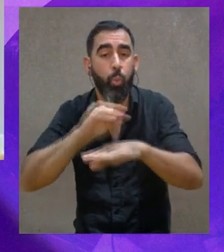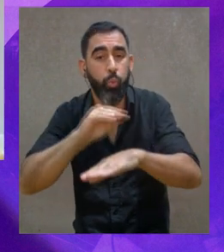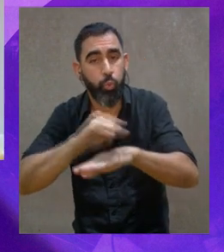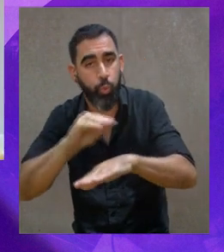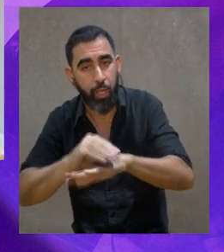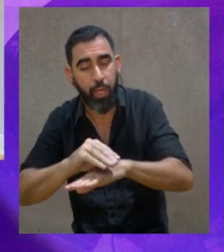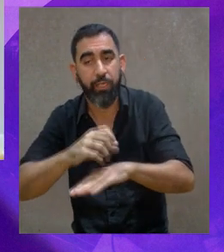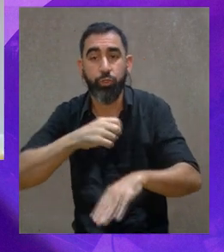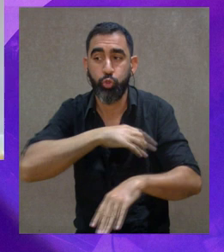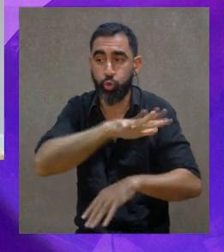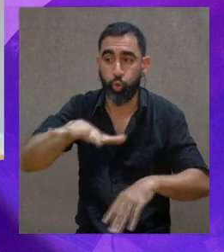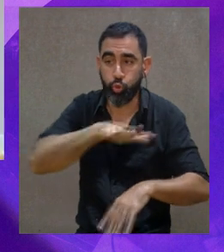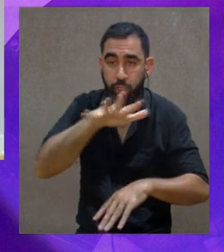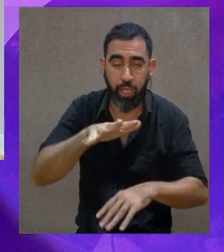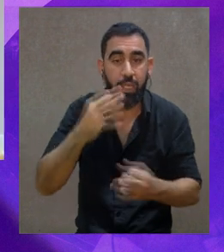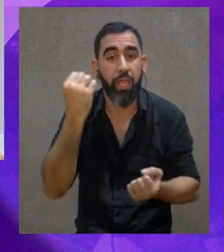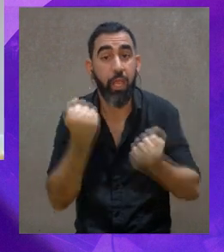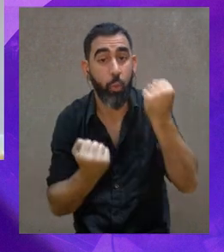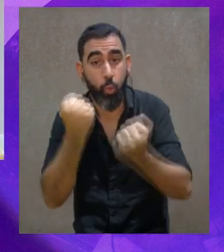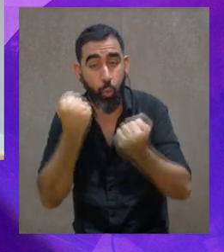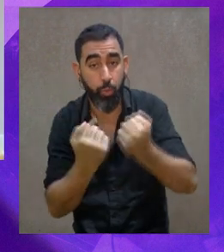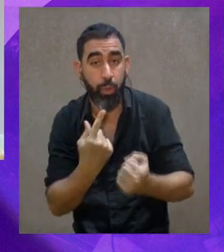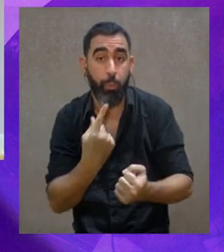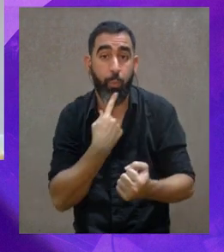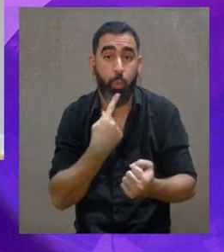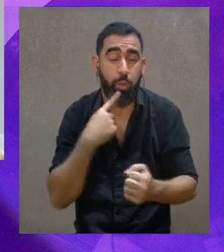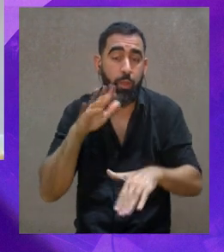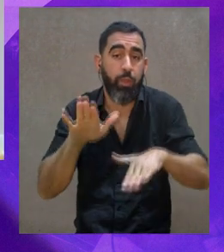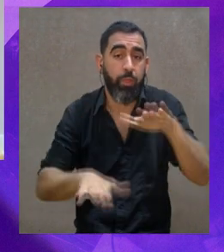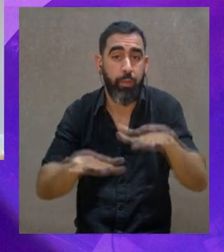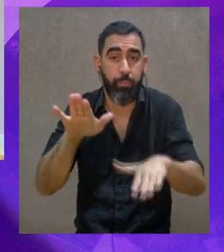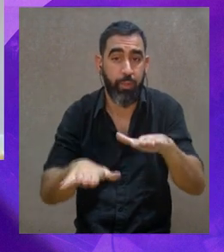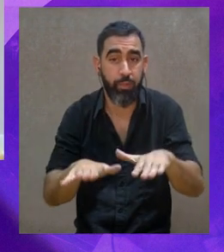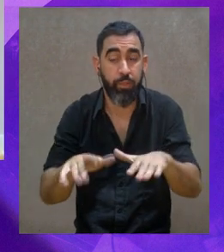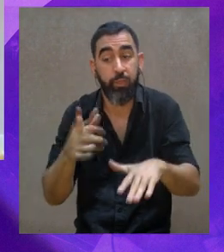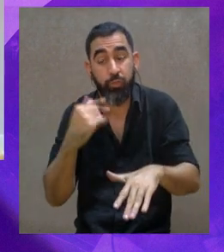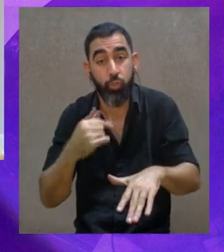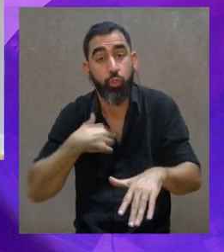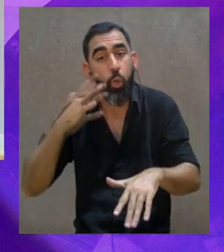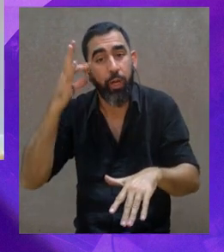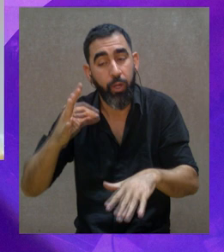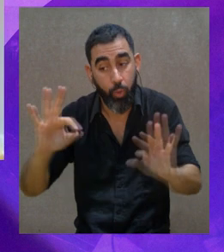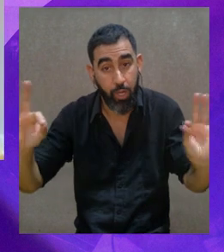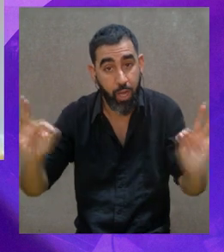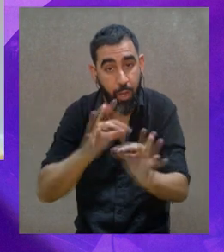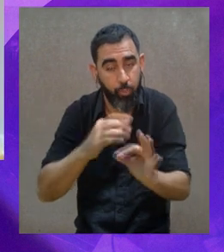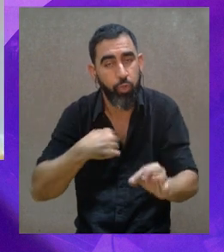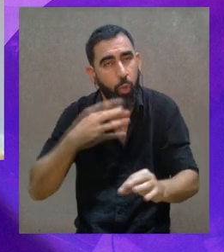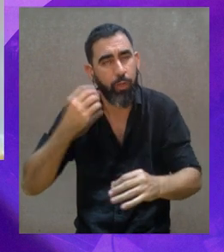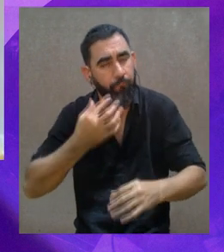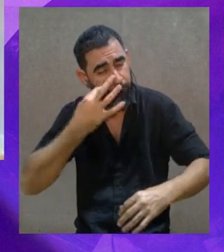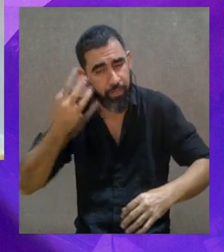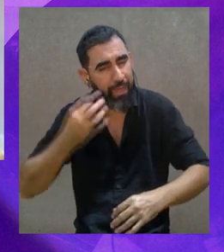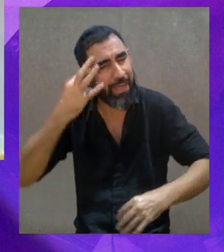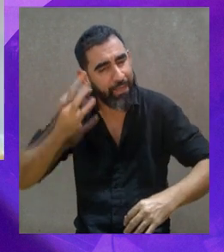culturales, socioeconómicas, políticas. Entonces, si bien creo que la música, va,